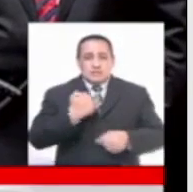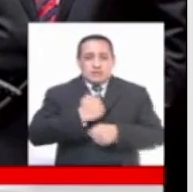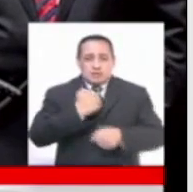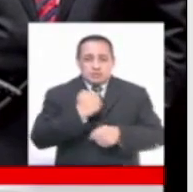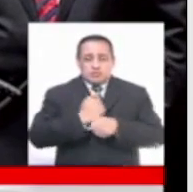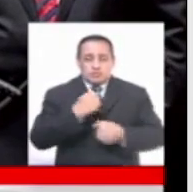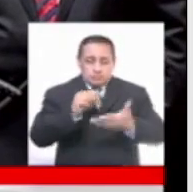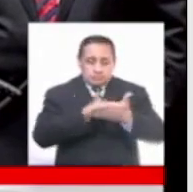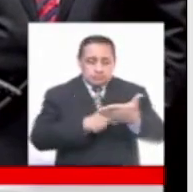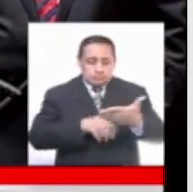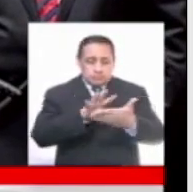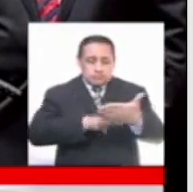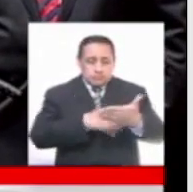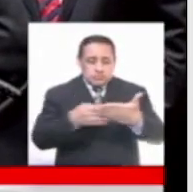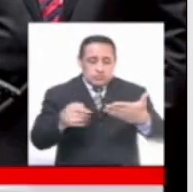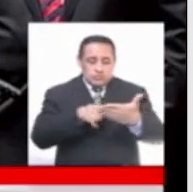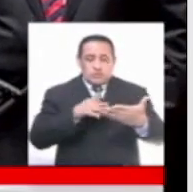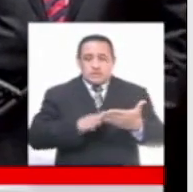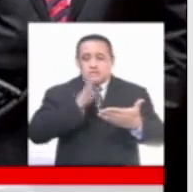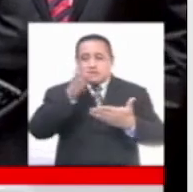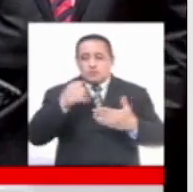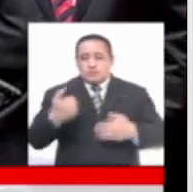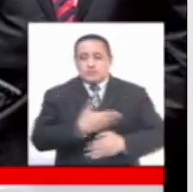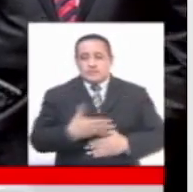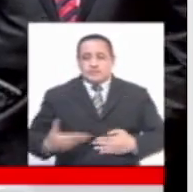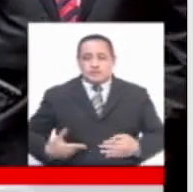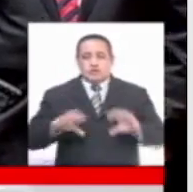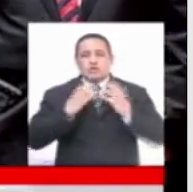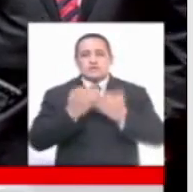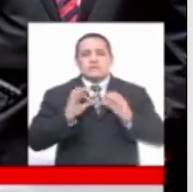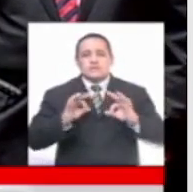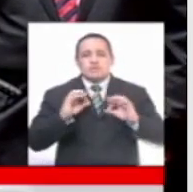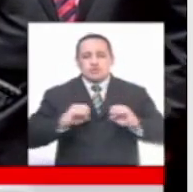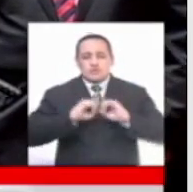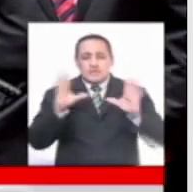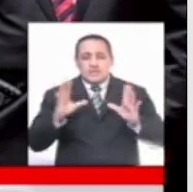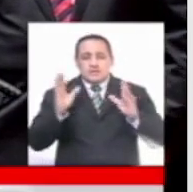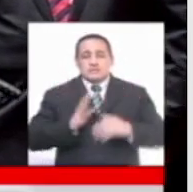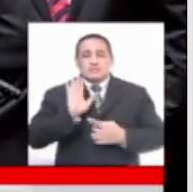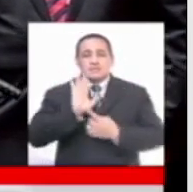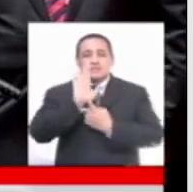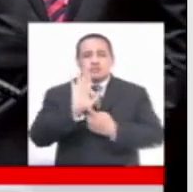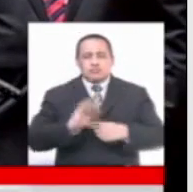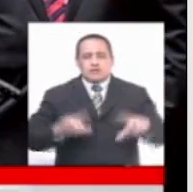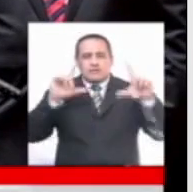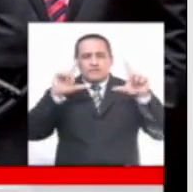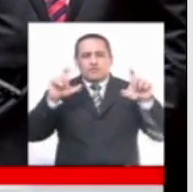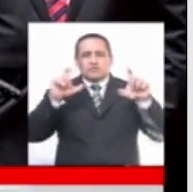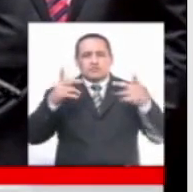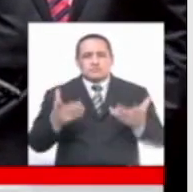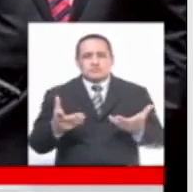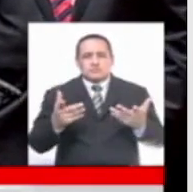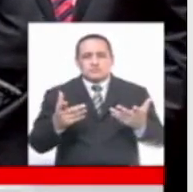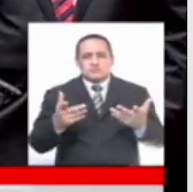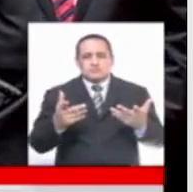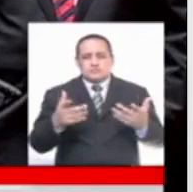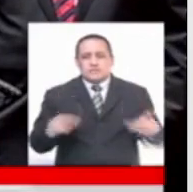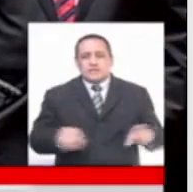individual como Presidenta del Congreso Ese mismo día se publicó una foto y